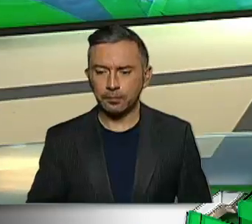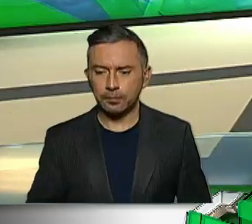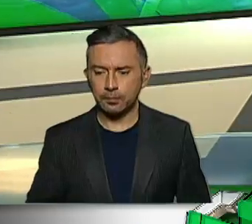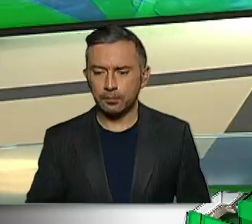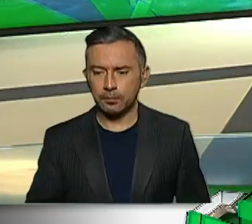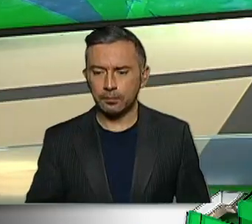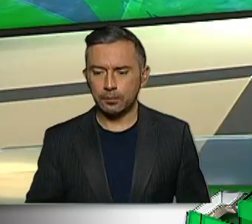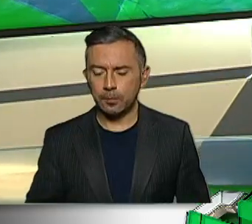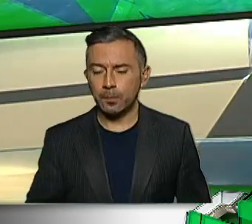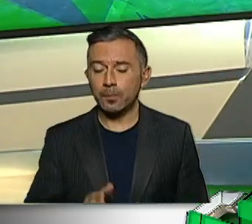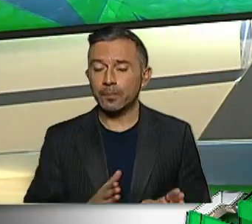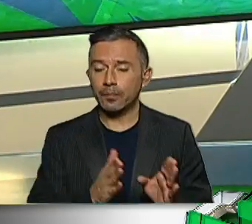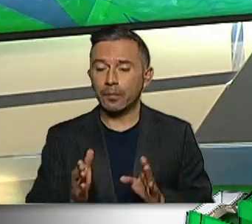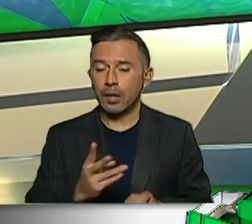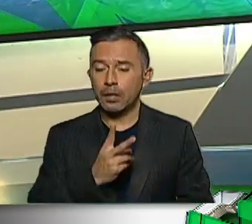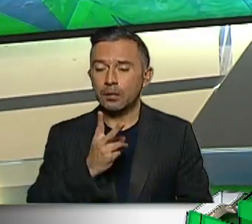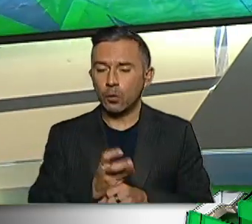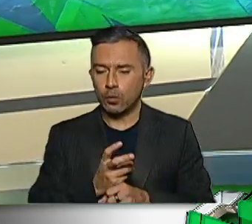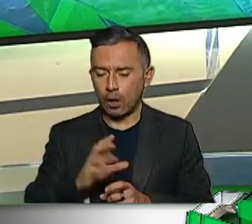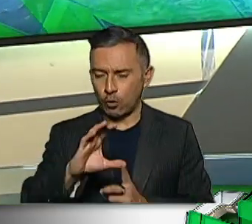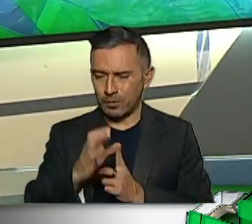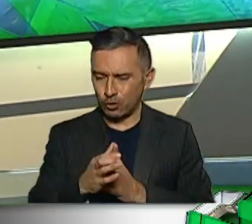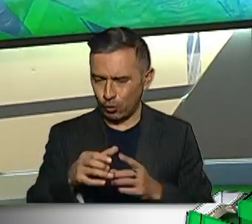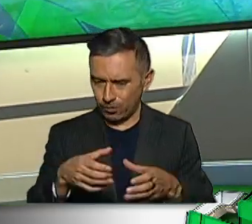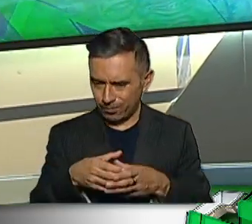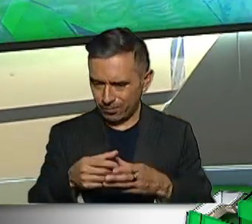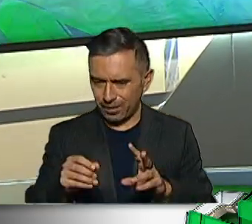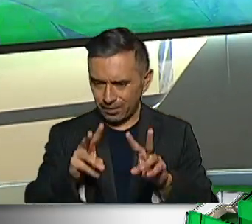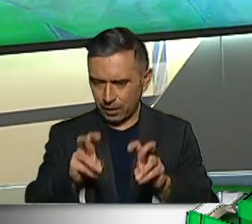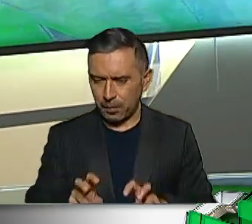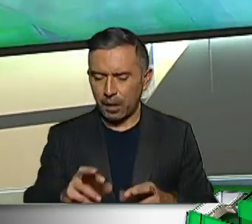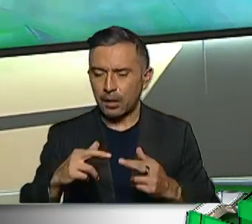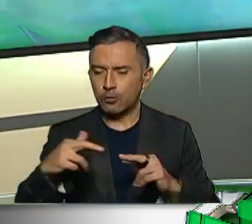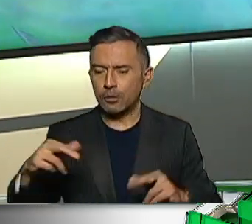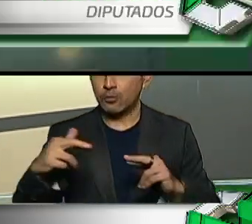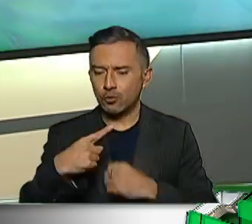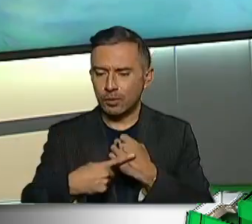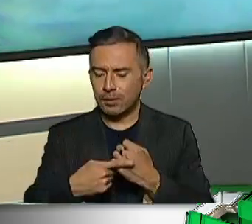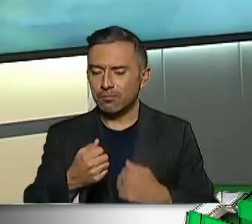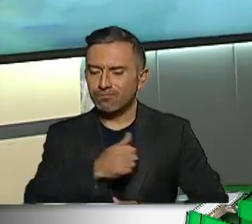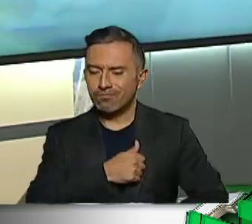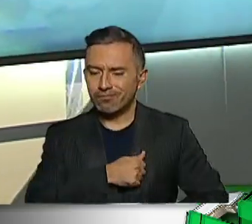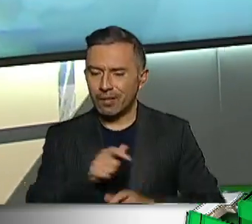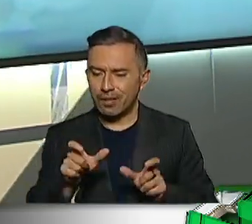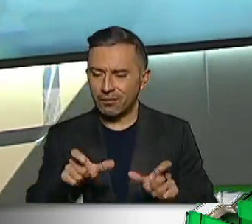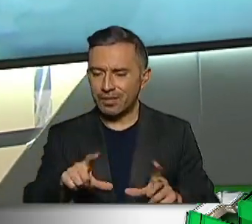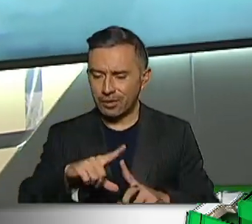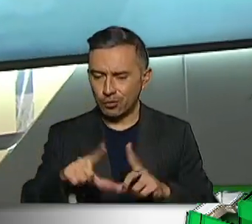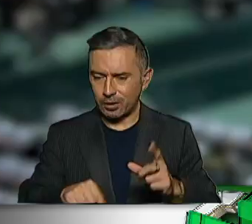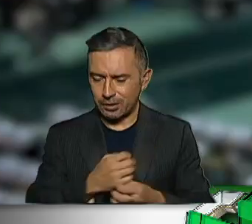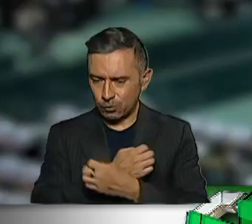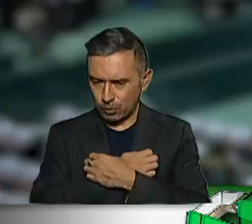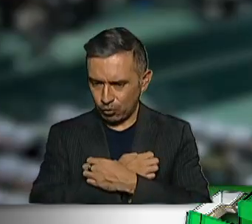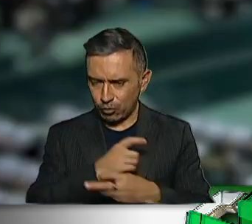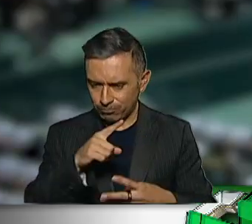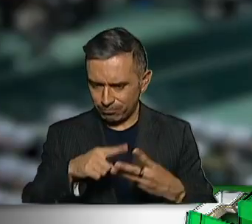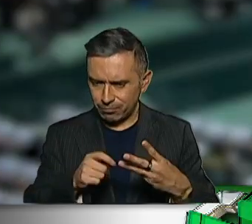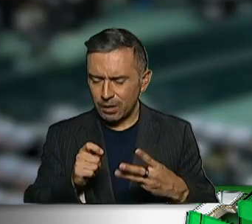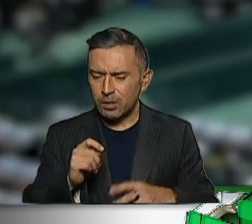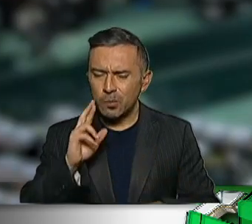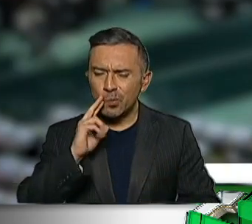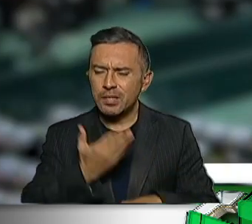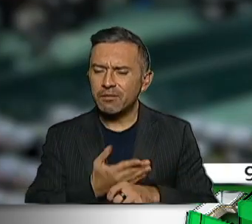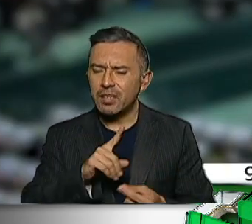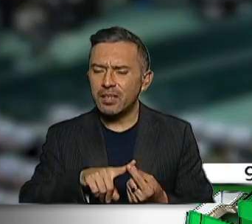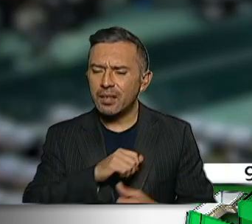La segunda comisión encargada de los temas de relaciones exteriores, defensa nacional y educación pública estará a cargo de la senadora Beatriz